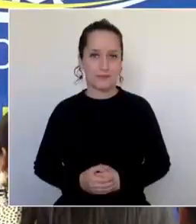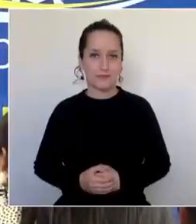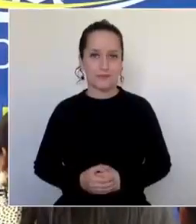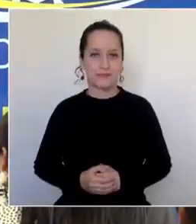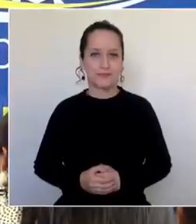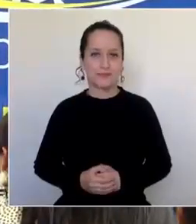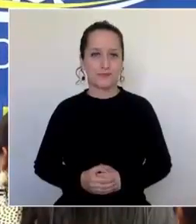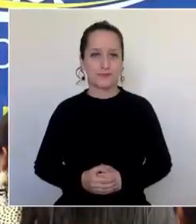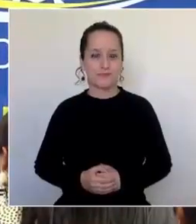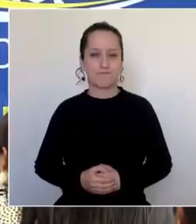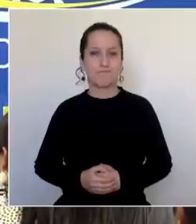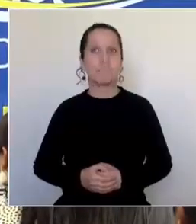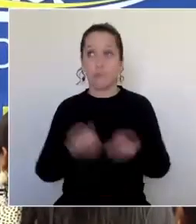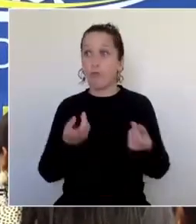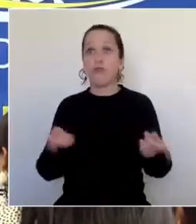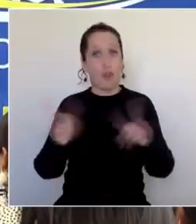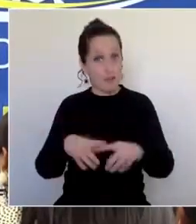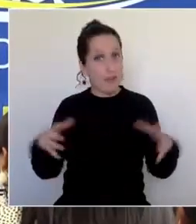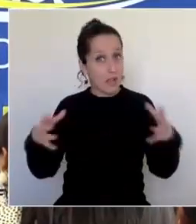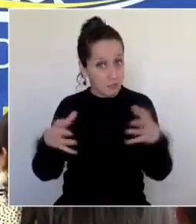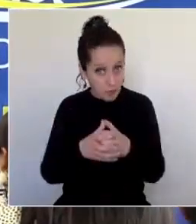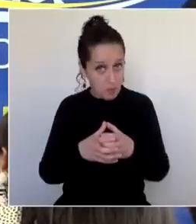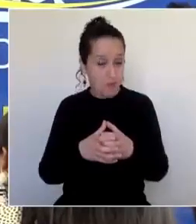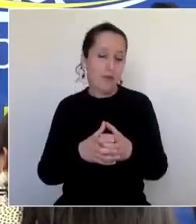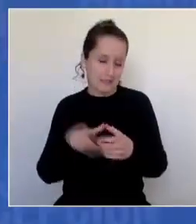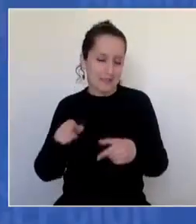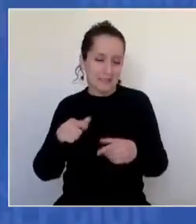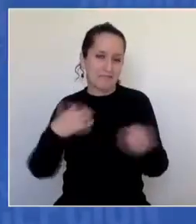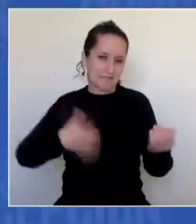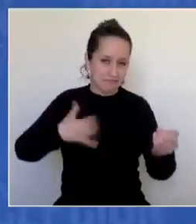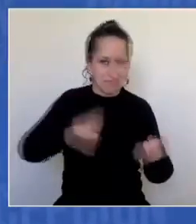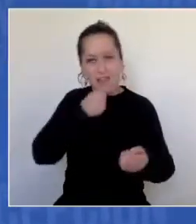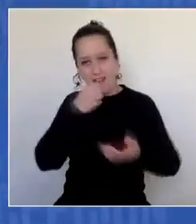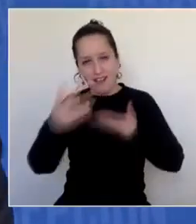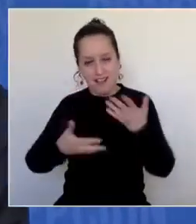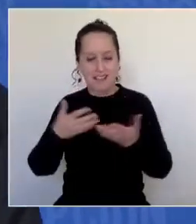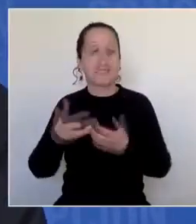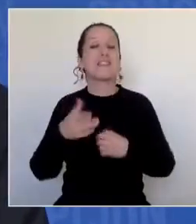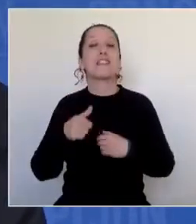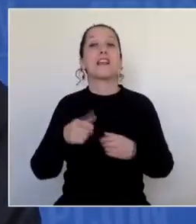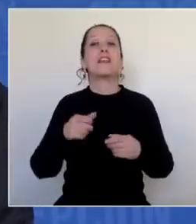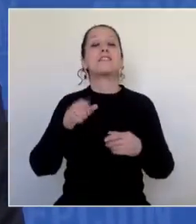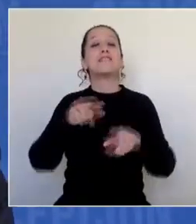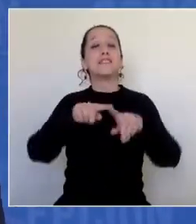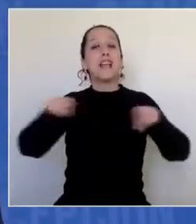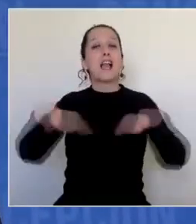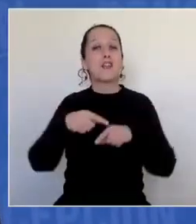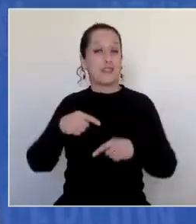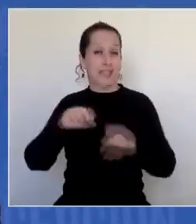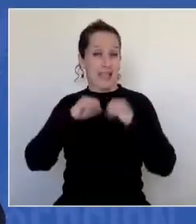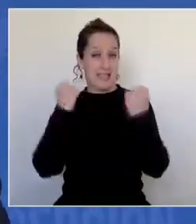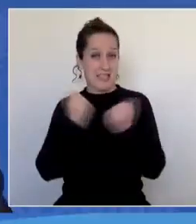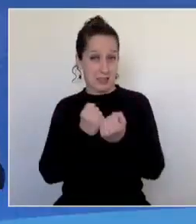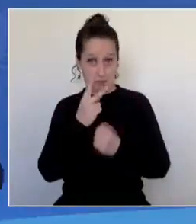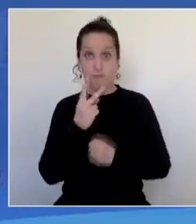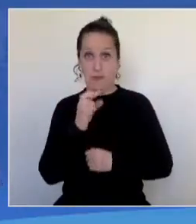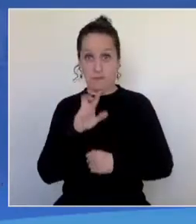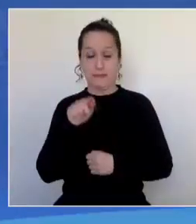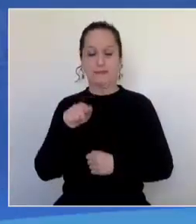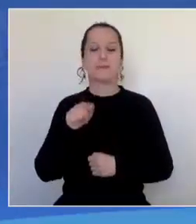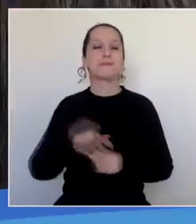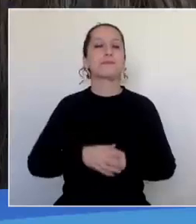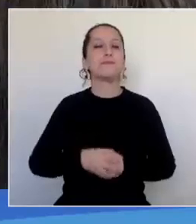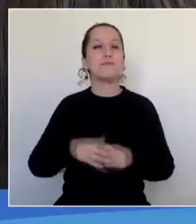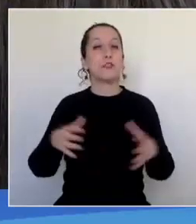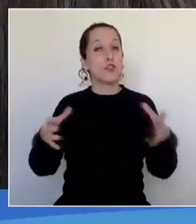En el marco de su reencuentro y mediante una amena ceremonia en el Salón VIP del Estadio Esterroa Rebolledo, la